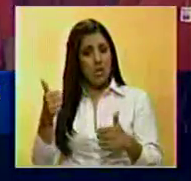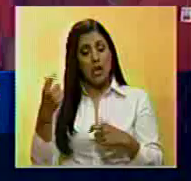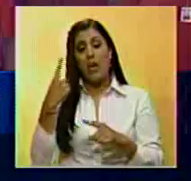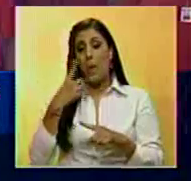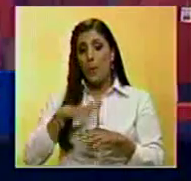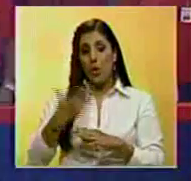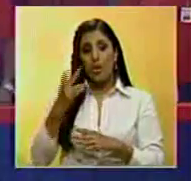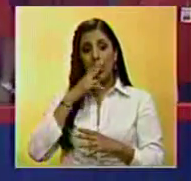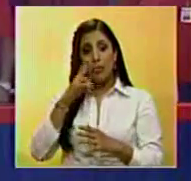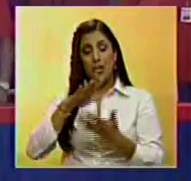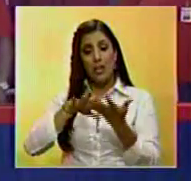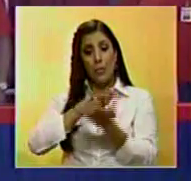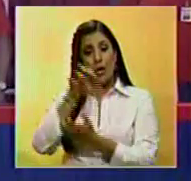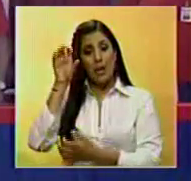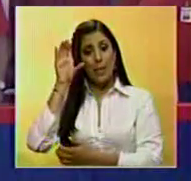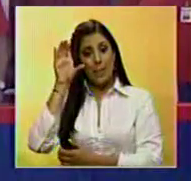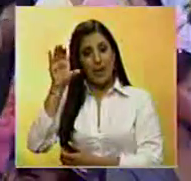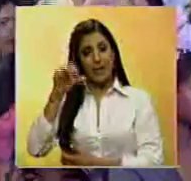respecto a la situación económica que enfrenta el país.